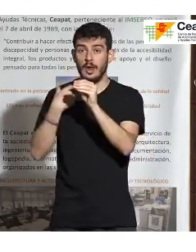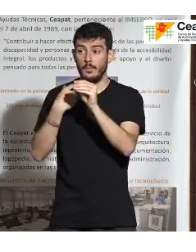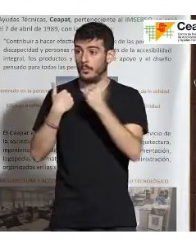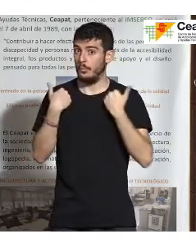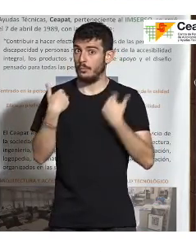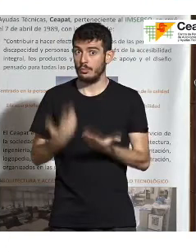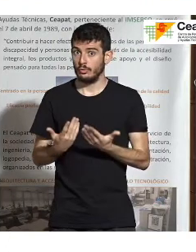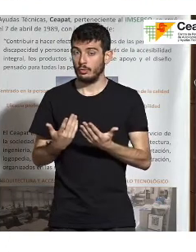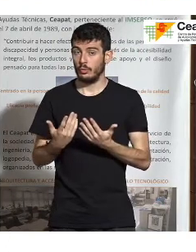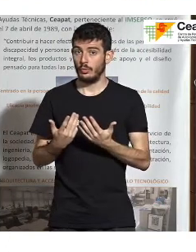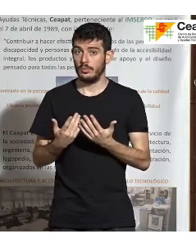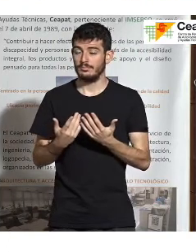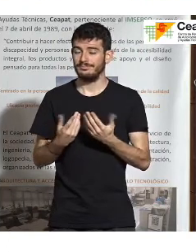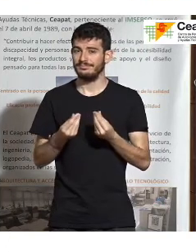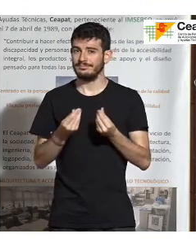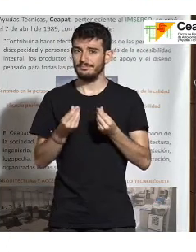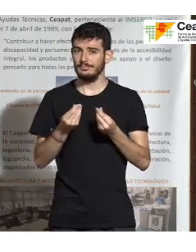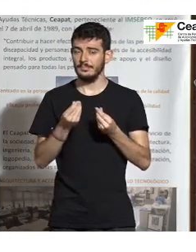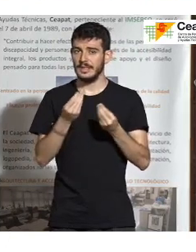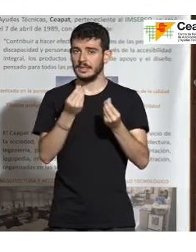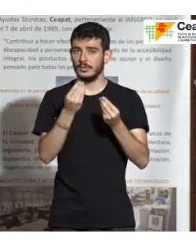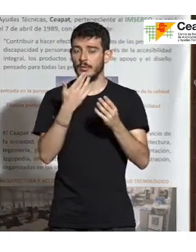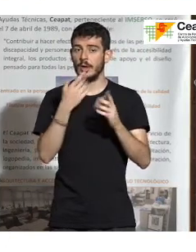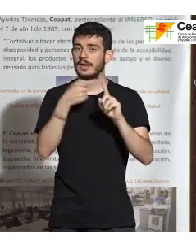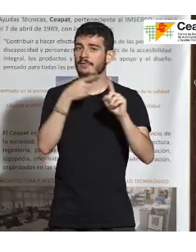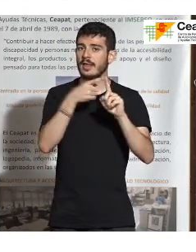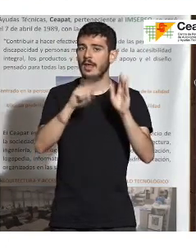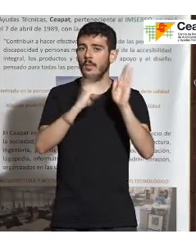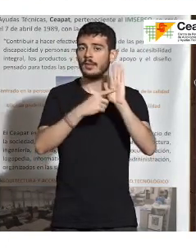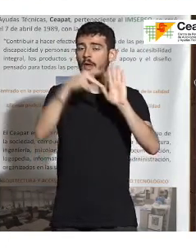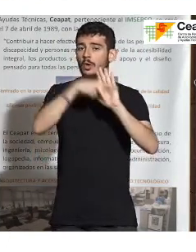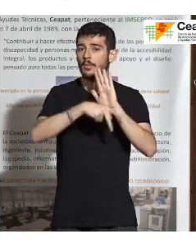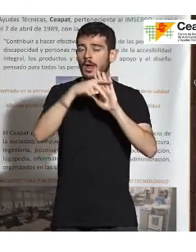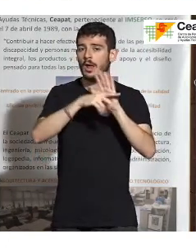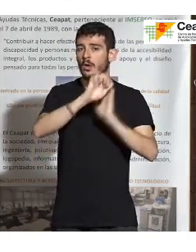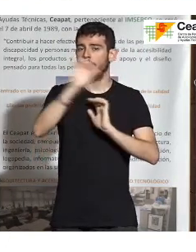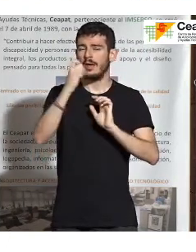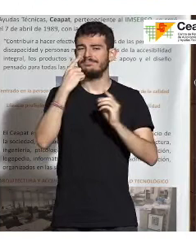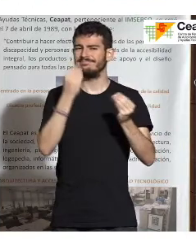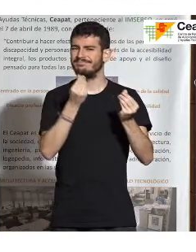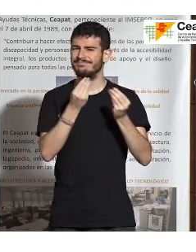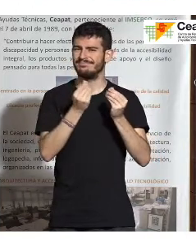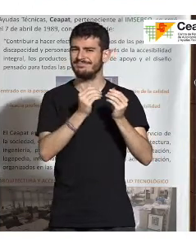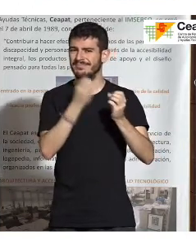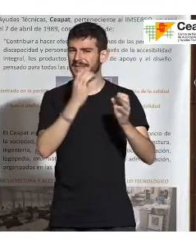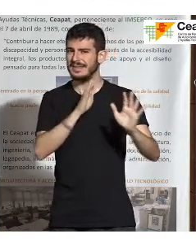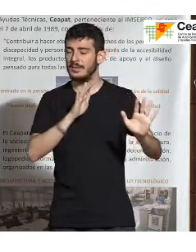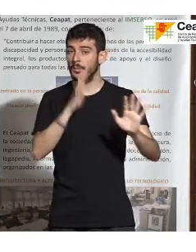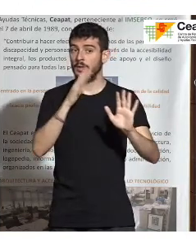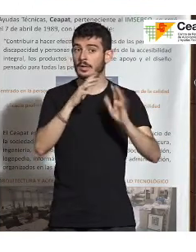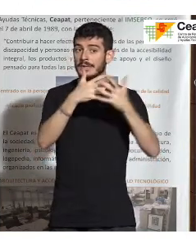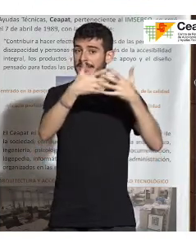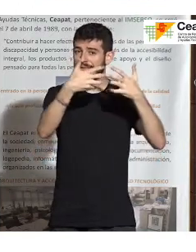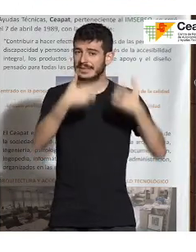hay reticencia a hacer una referencia completa a la norma europea porque es un documento muy largo, no es muy fácil de